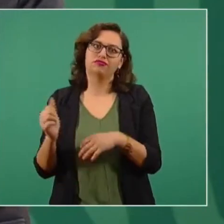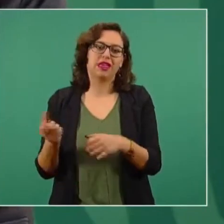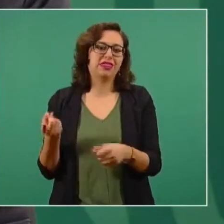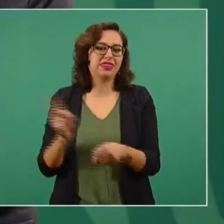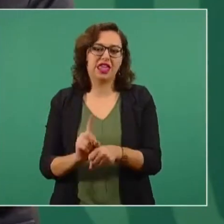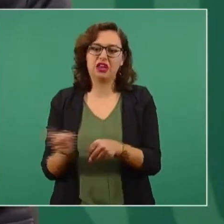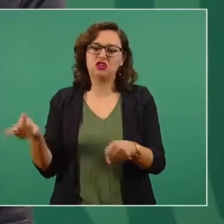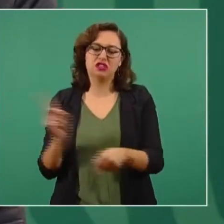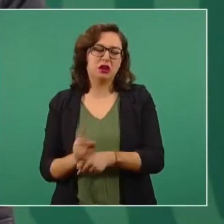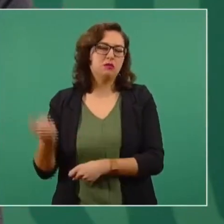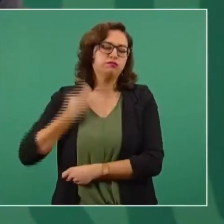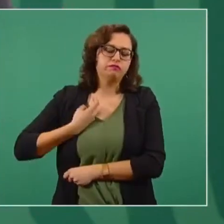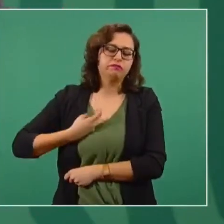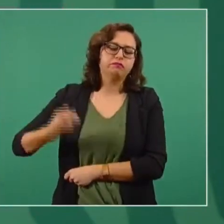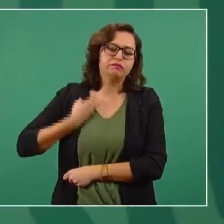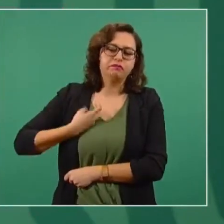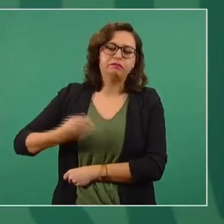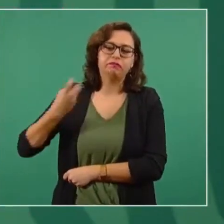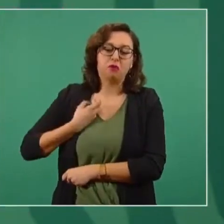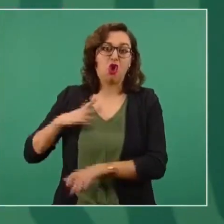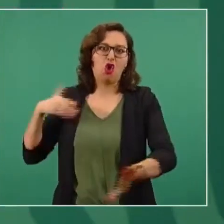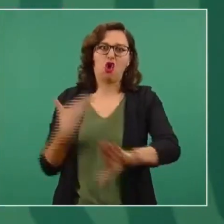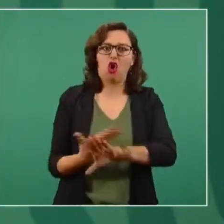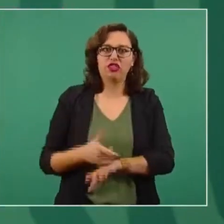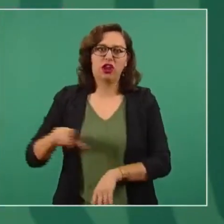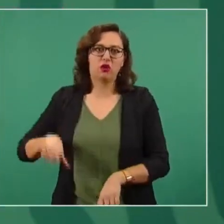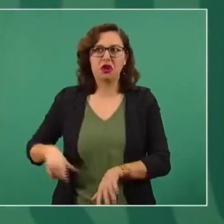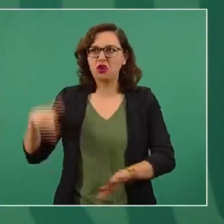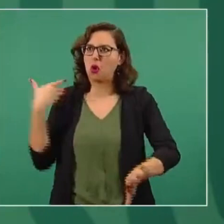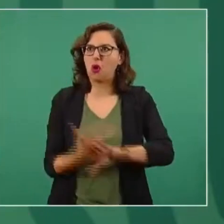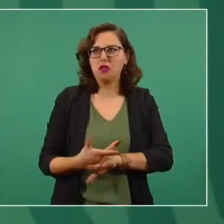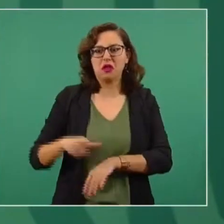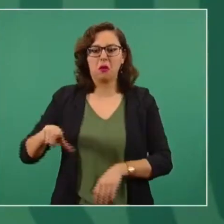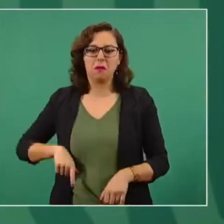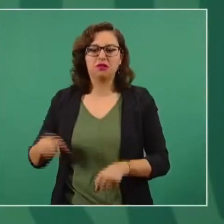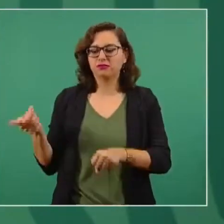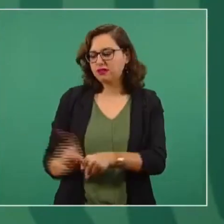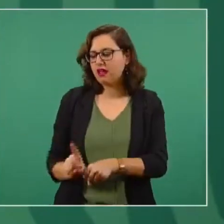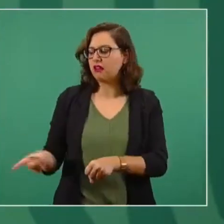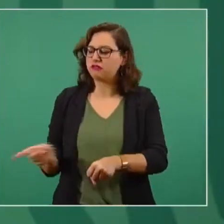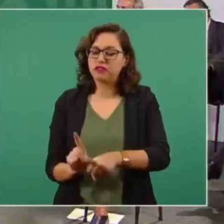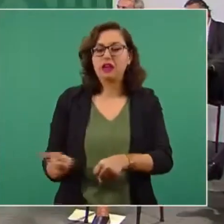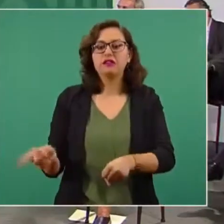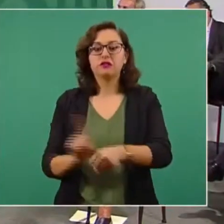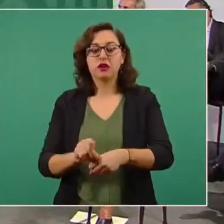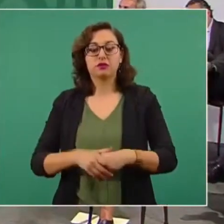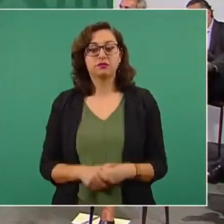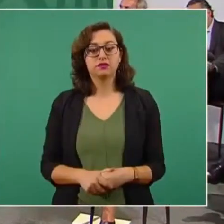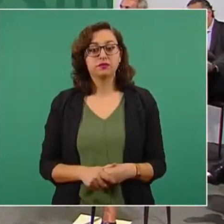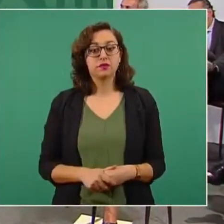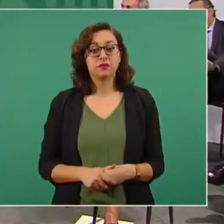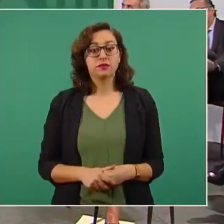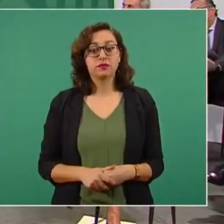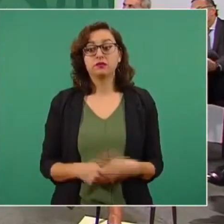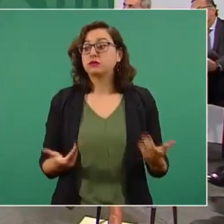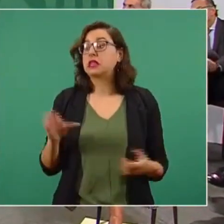diario Ciro en contra de nosotros, y dicen no, es que Ciro